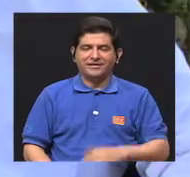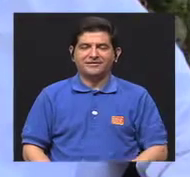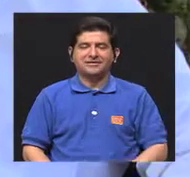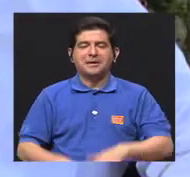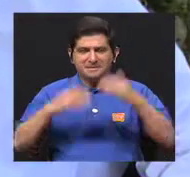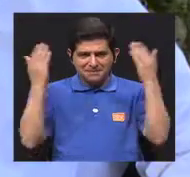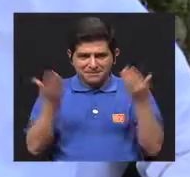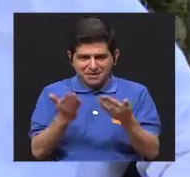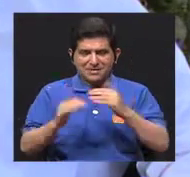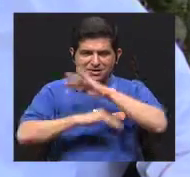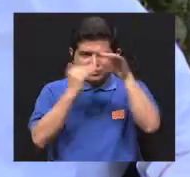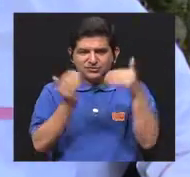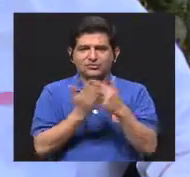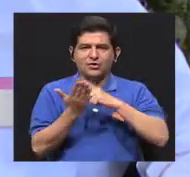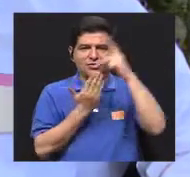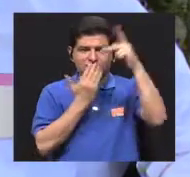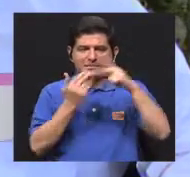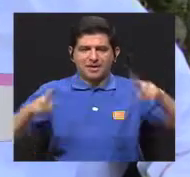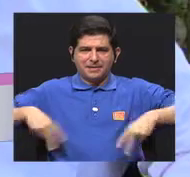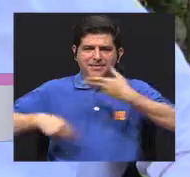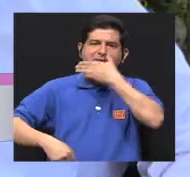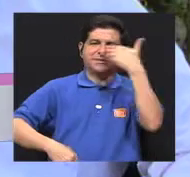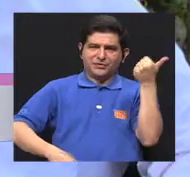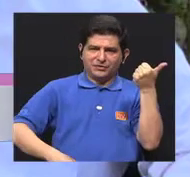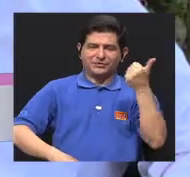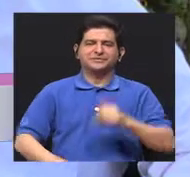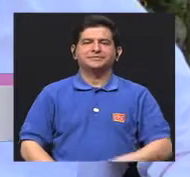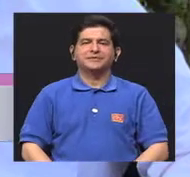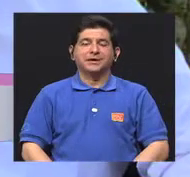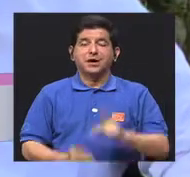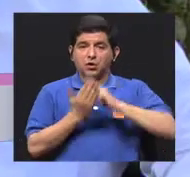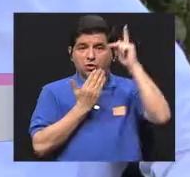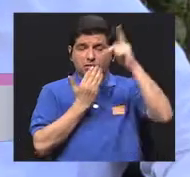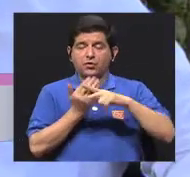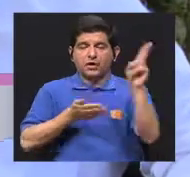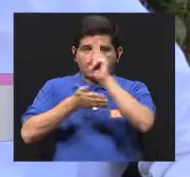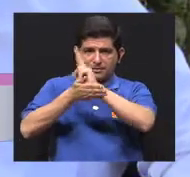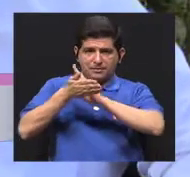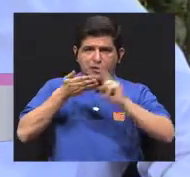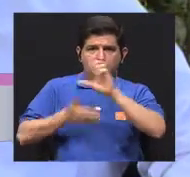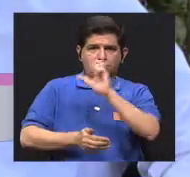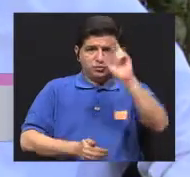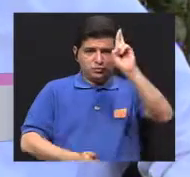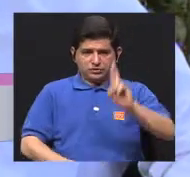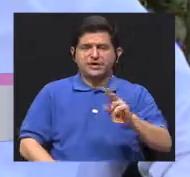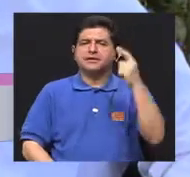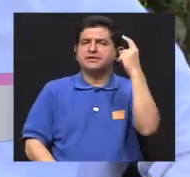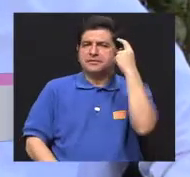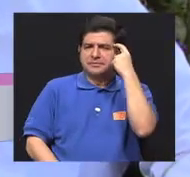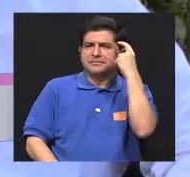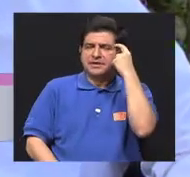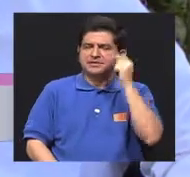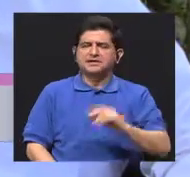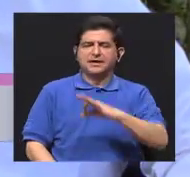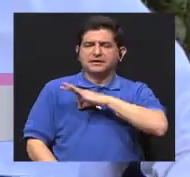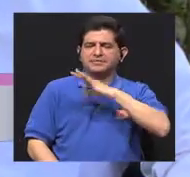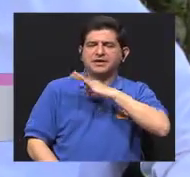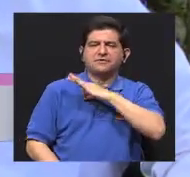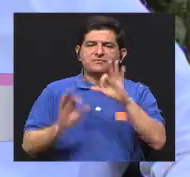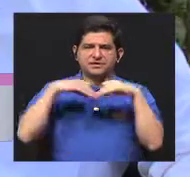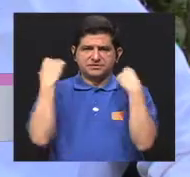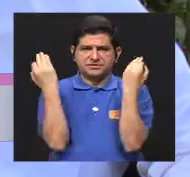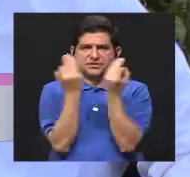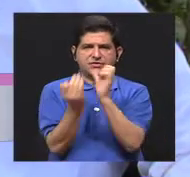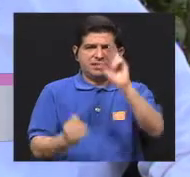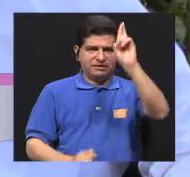Hola, ¿qué tal? Bienvenidos y bienvenidas a su programa, Vivir Mejor, un programa de la Universidad de Costa Rica pensado para el